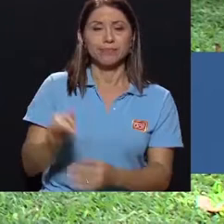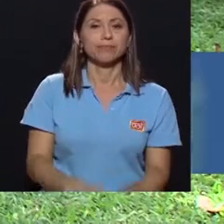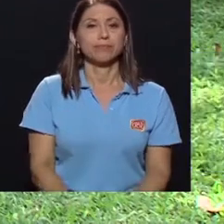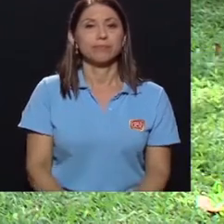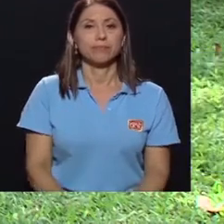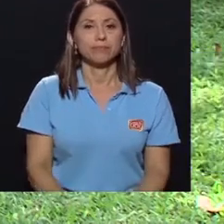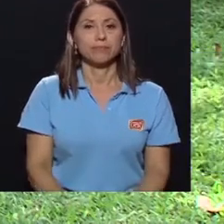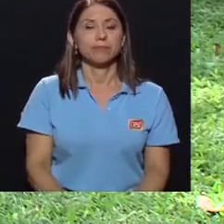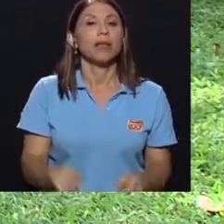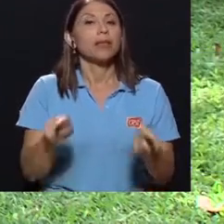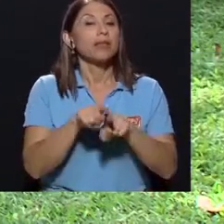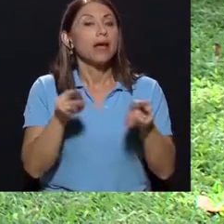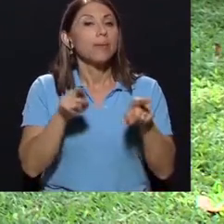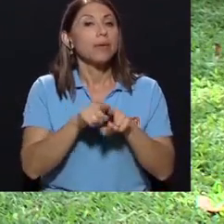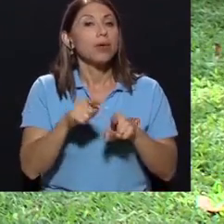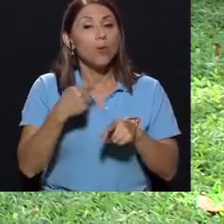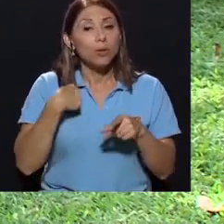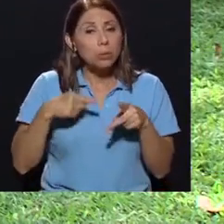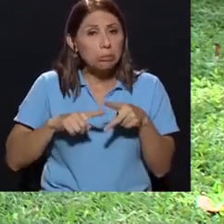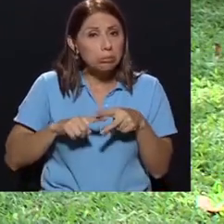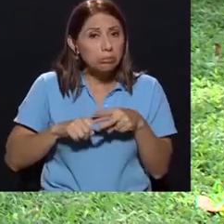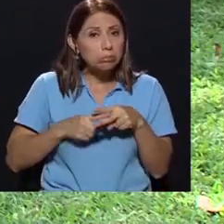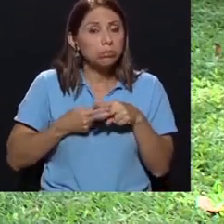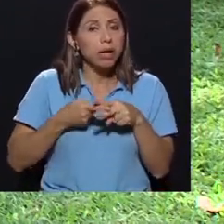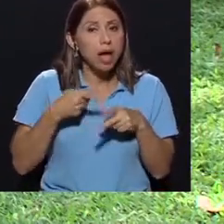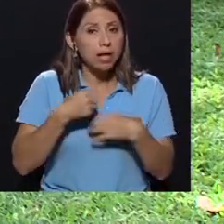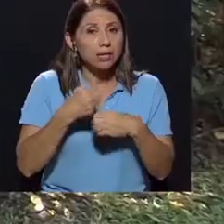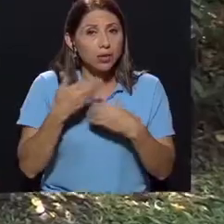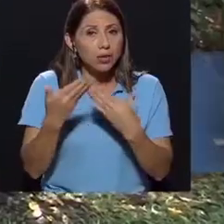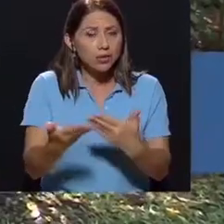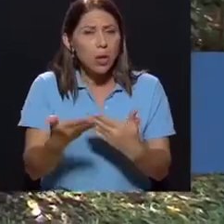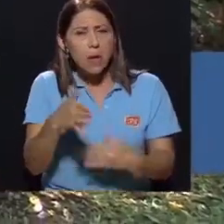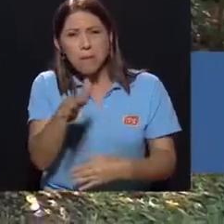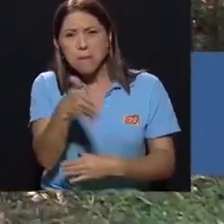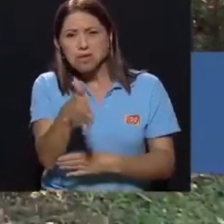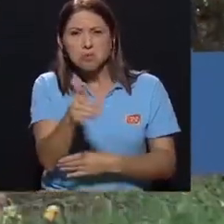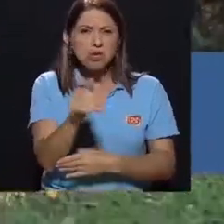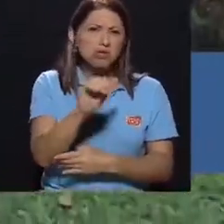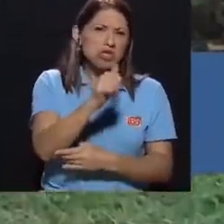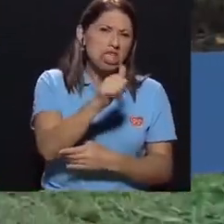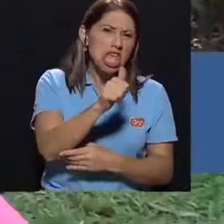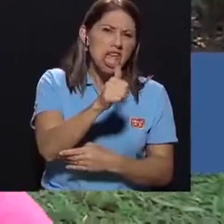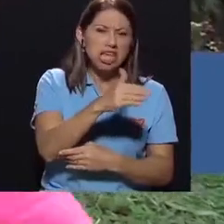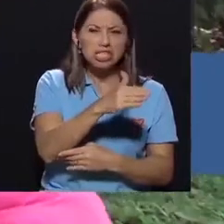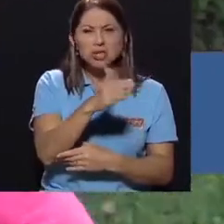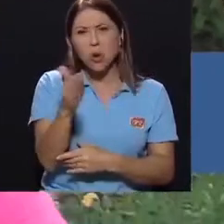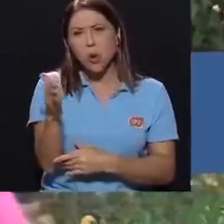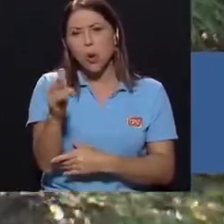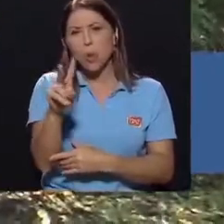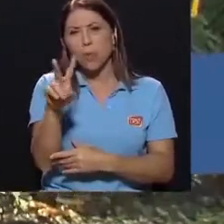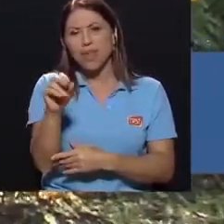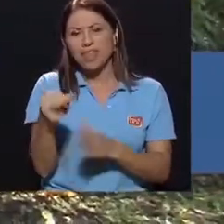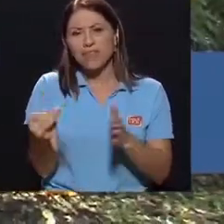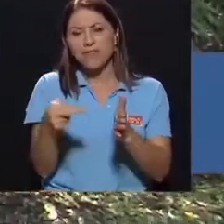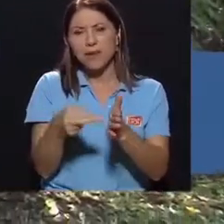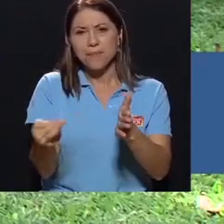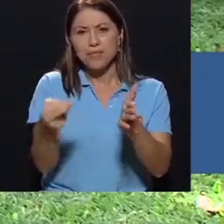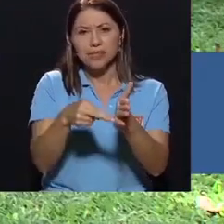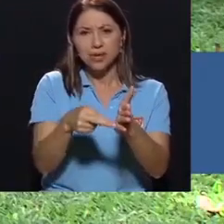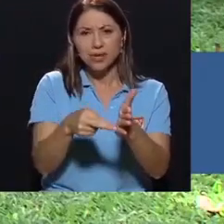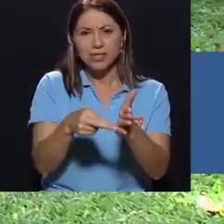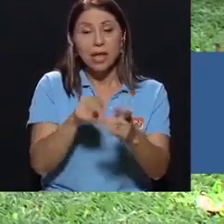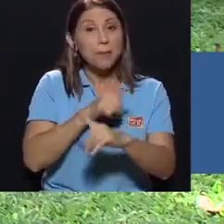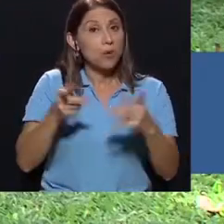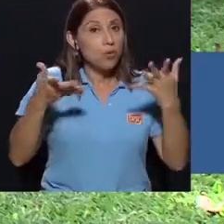forma, es recomendable cuando uno es principiante, realizar más o menos como entre unas 10 y 20 repeticiones. Sin embargo,